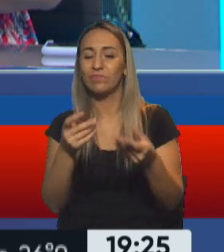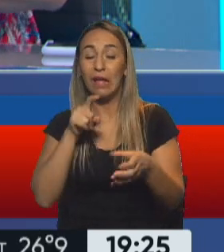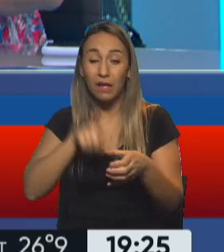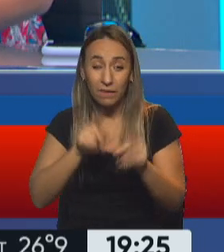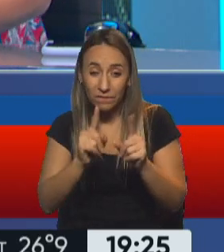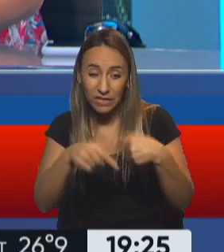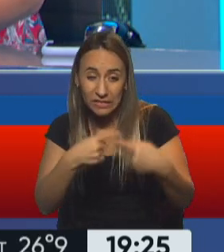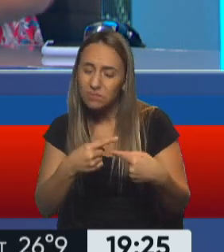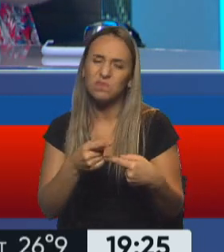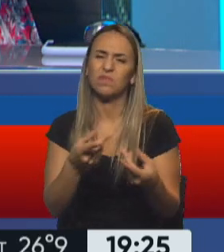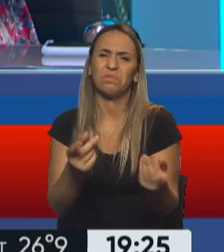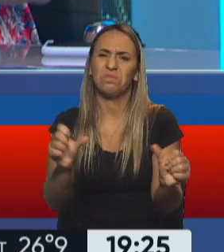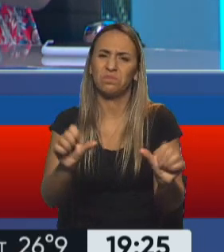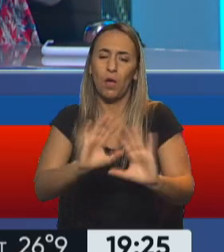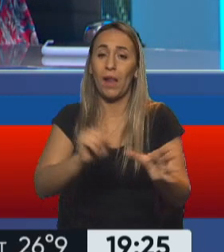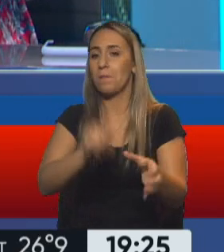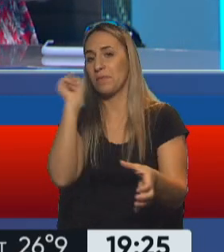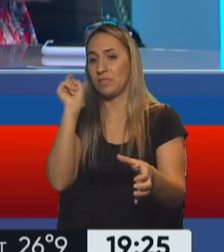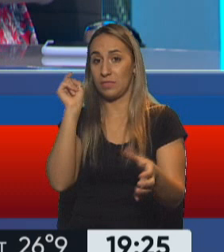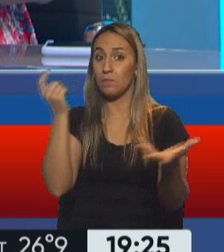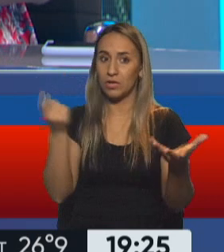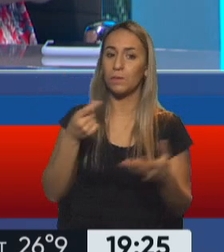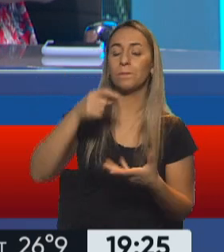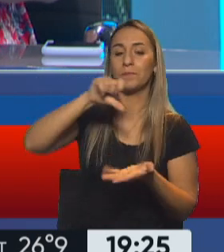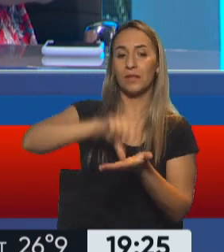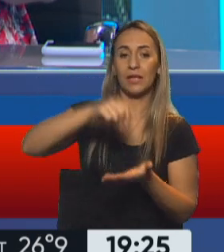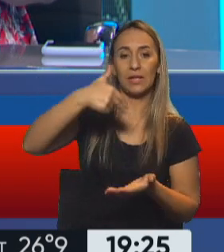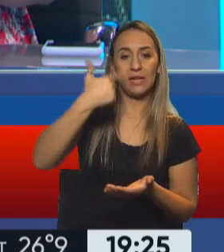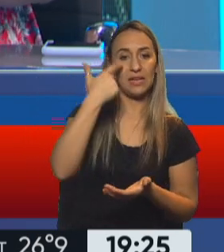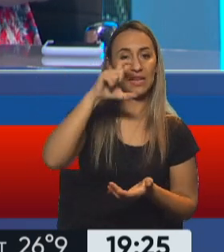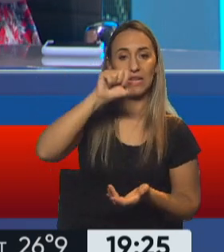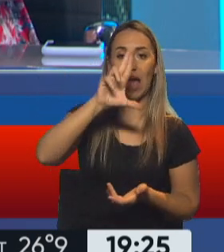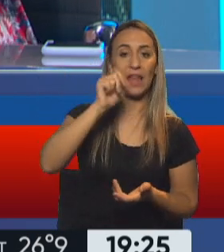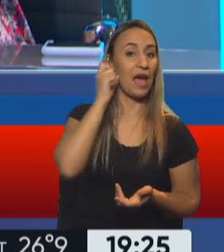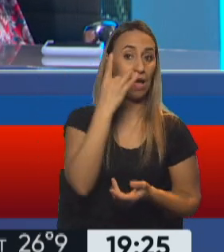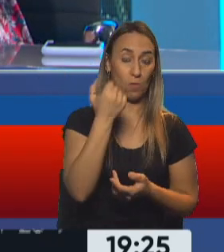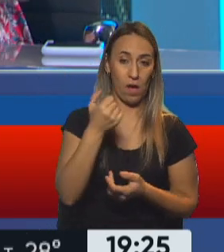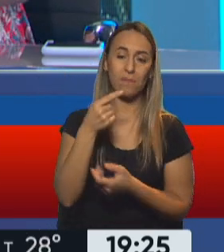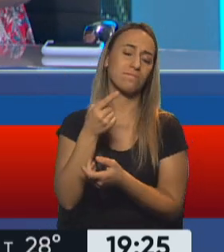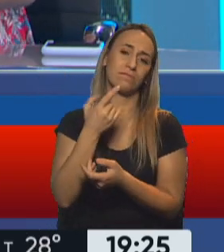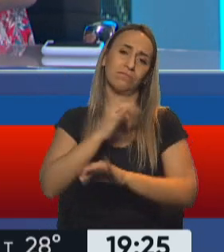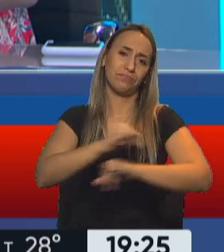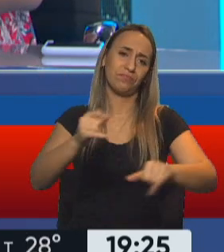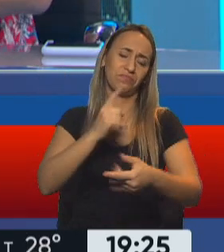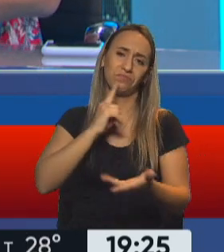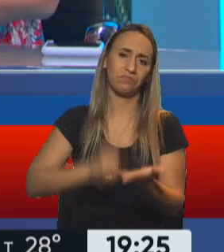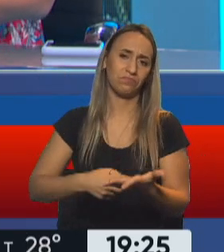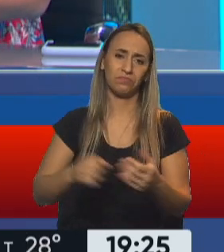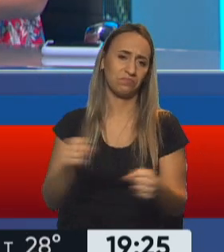Bueno, una medida bastante drástica esta de Nicaragua de salir del bloque, lo dijo, dijeron que lo hicieron de manera definitiva e